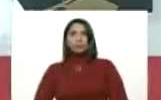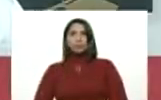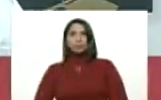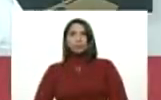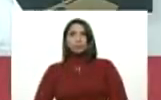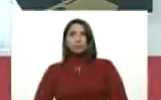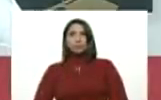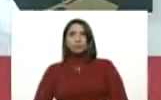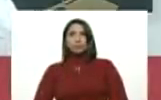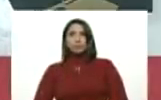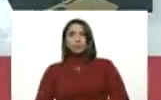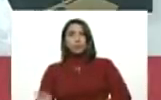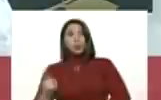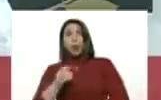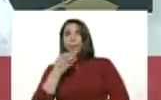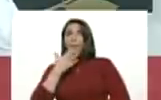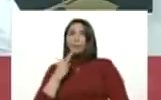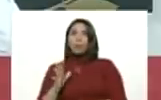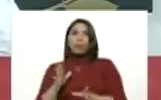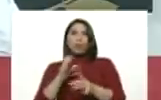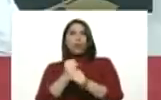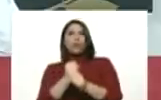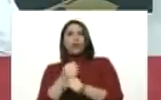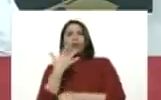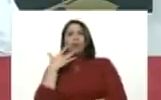No estén confiándose.